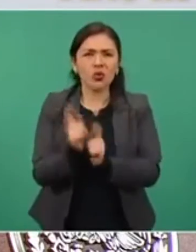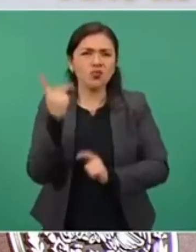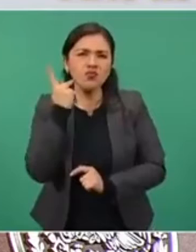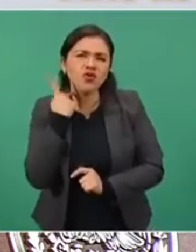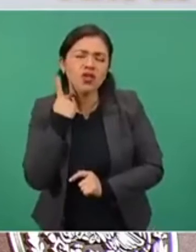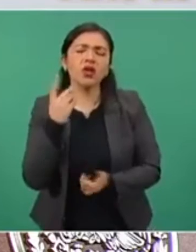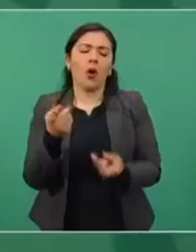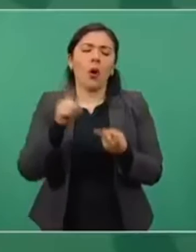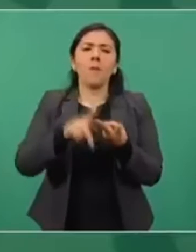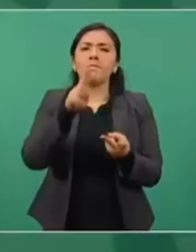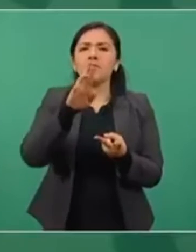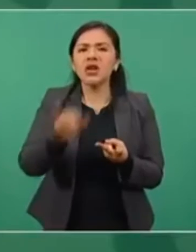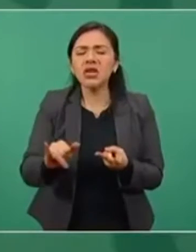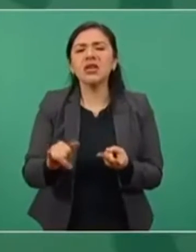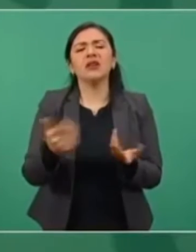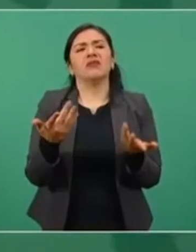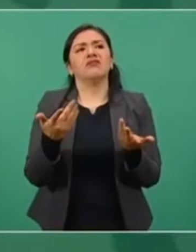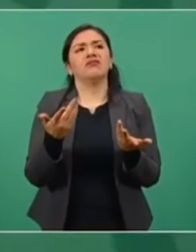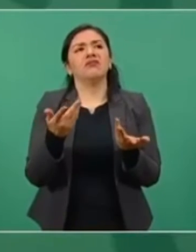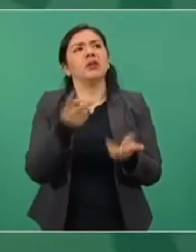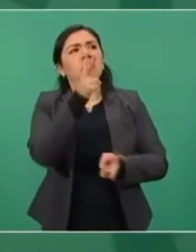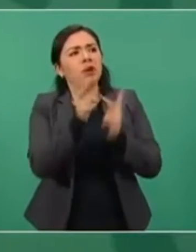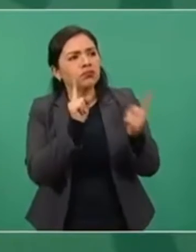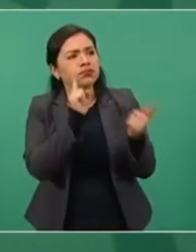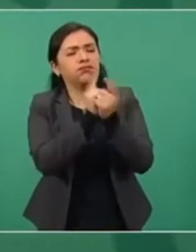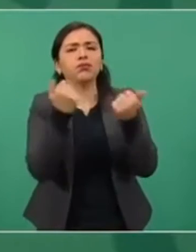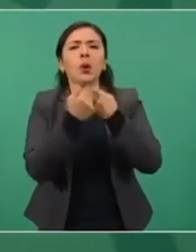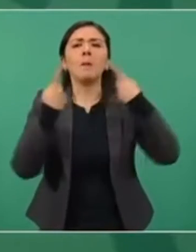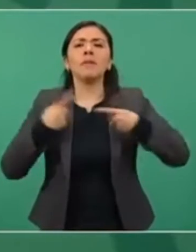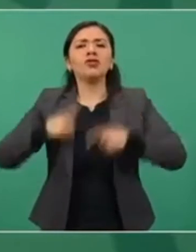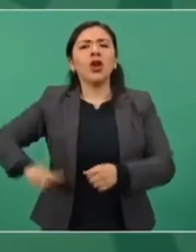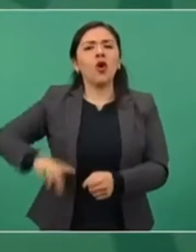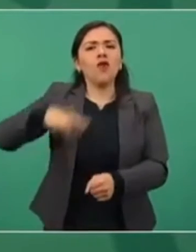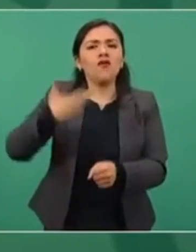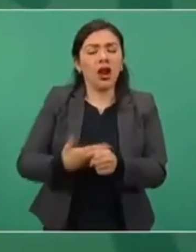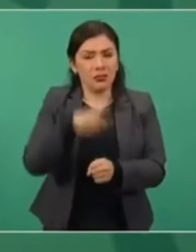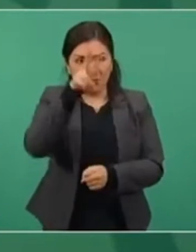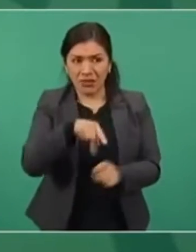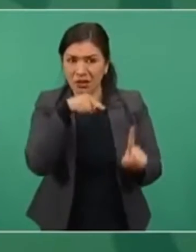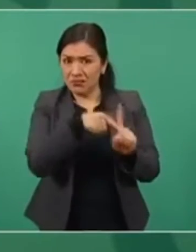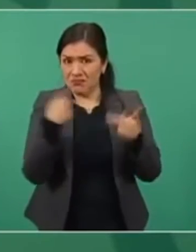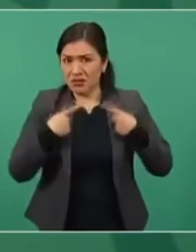habla con gobernadores, me ayuda mucho.